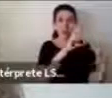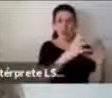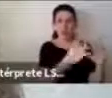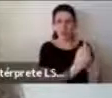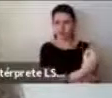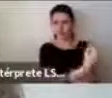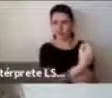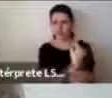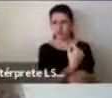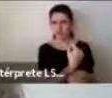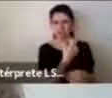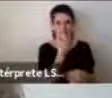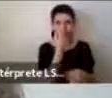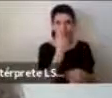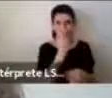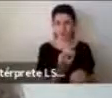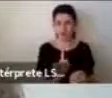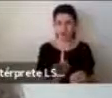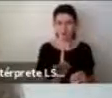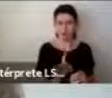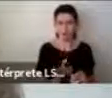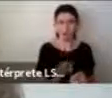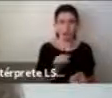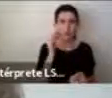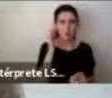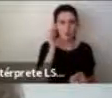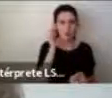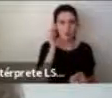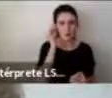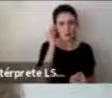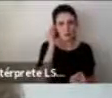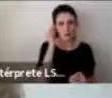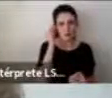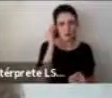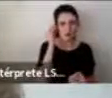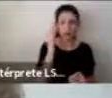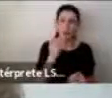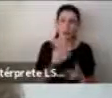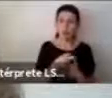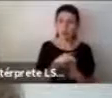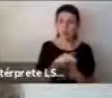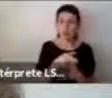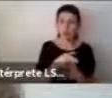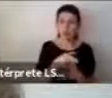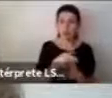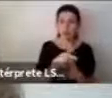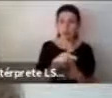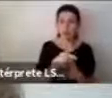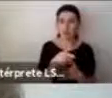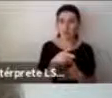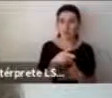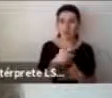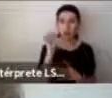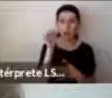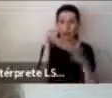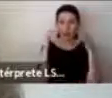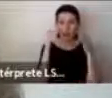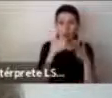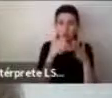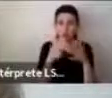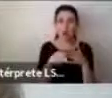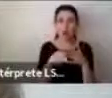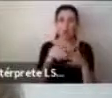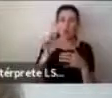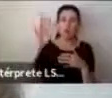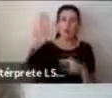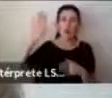Y que cuando ella se refiere al autismo, en ciertos momentos, habla de que solo imagine cómo se siente cuando